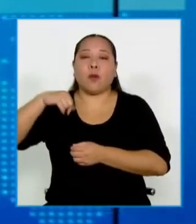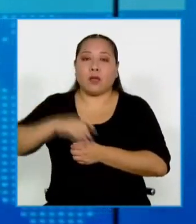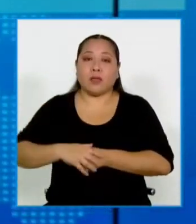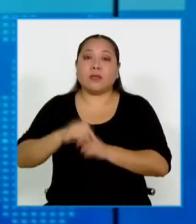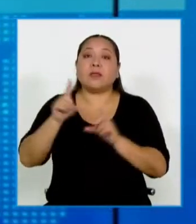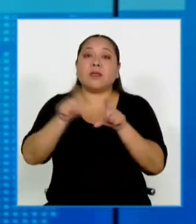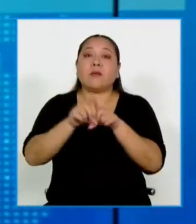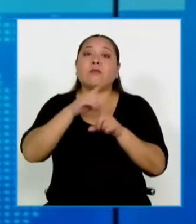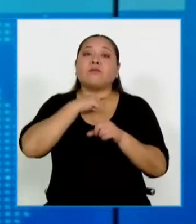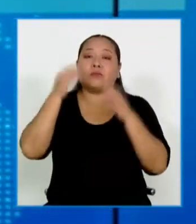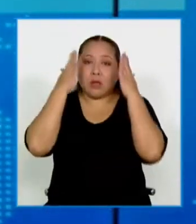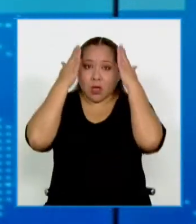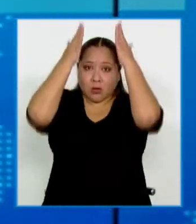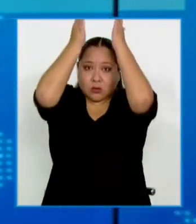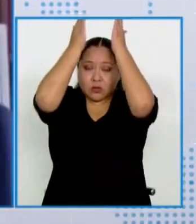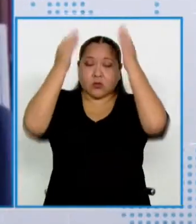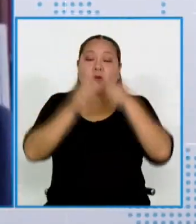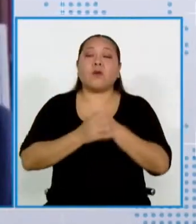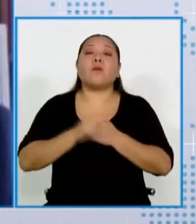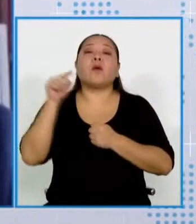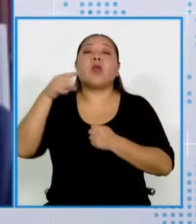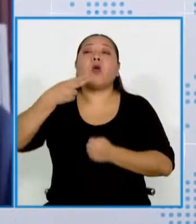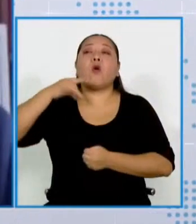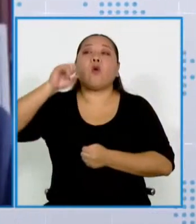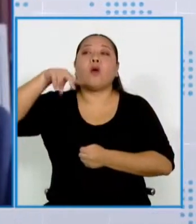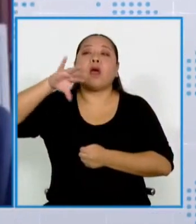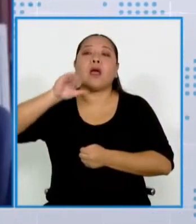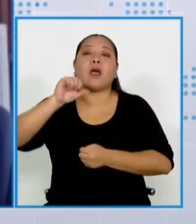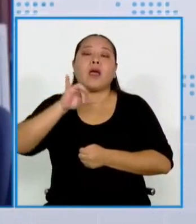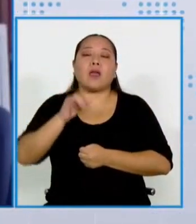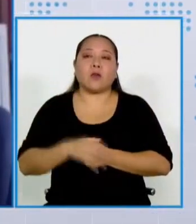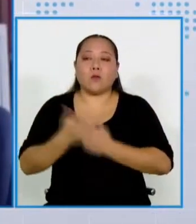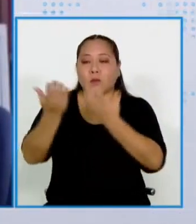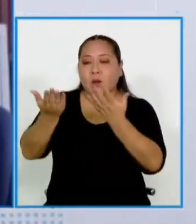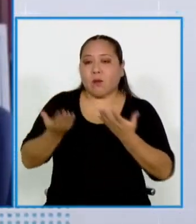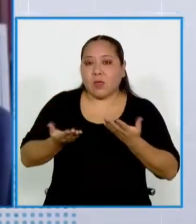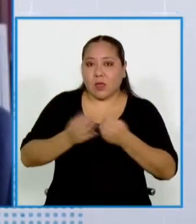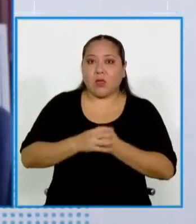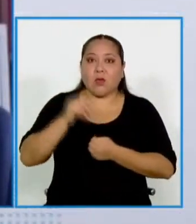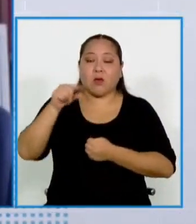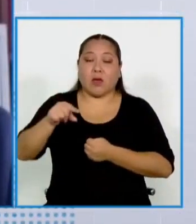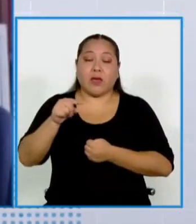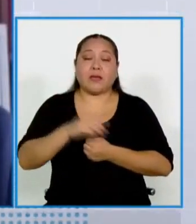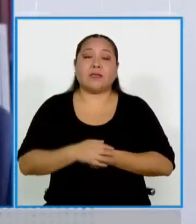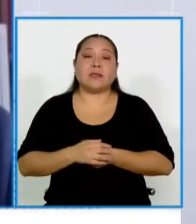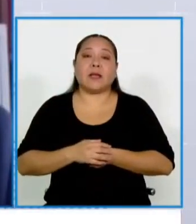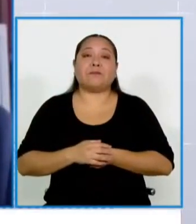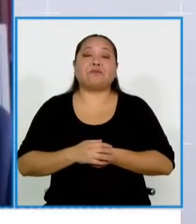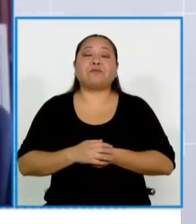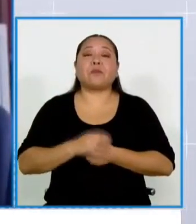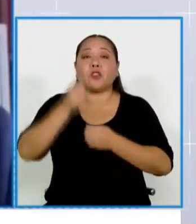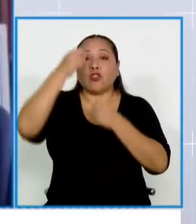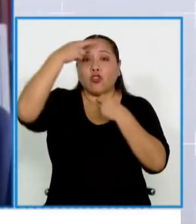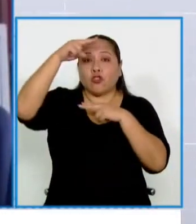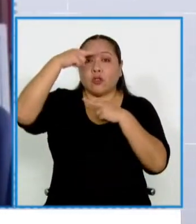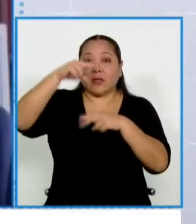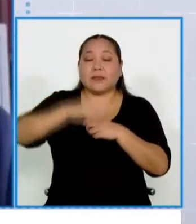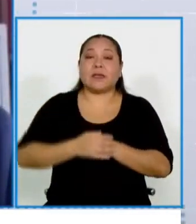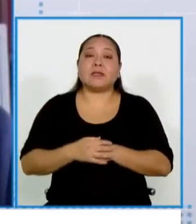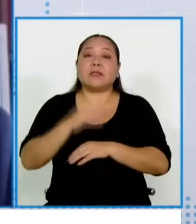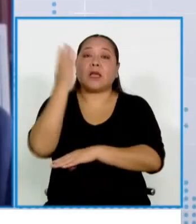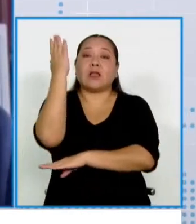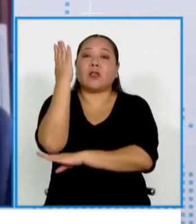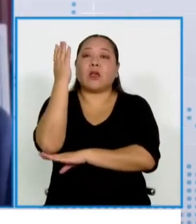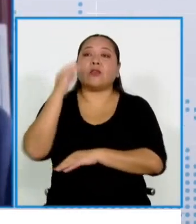de Huancayo. Muy buenas tardes, bienvenido a TEPRU Noticias, edición del mediodía. Yo quisiera empezar con este